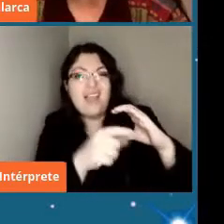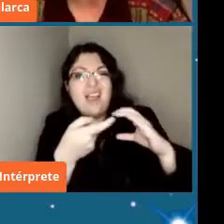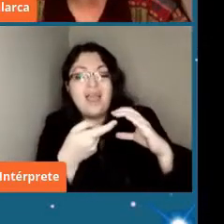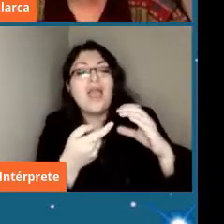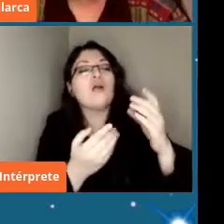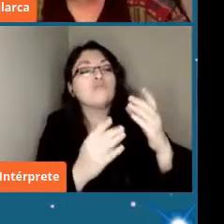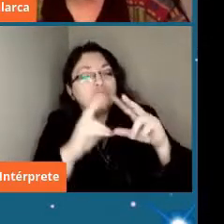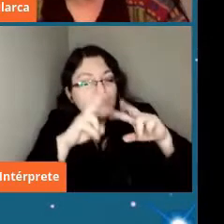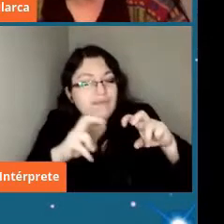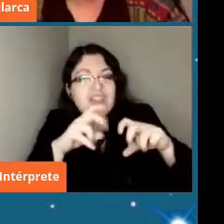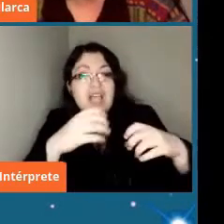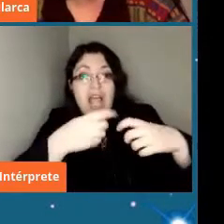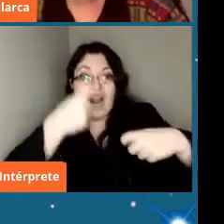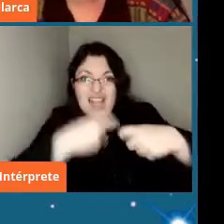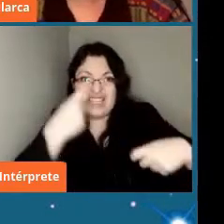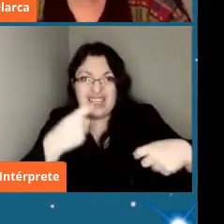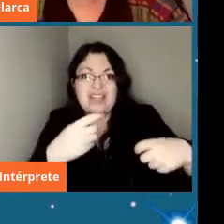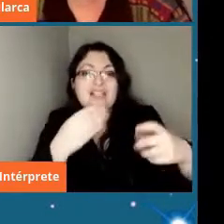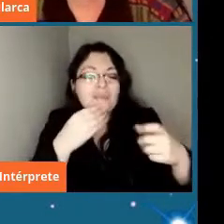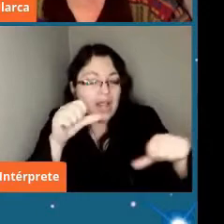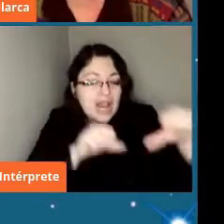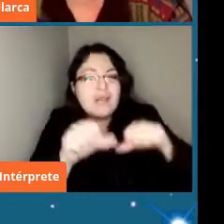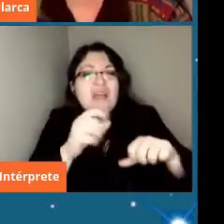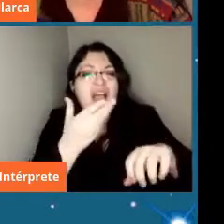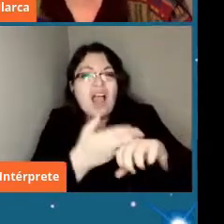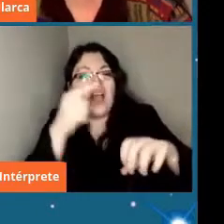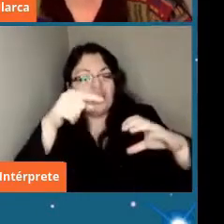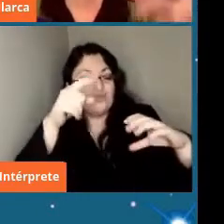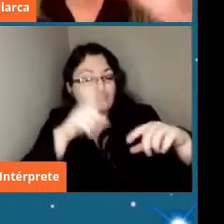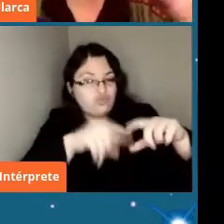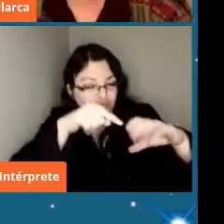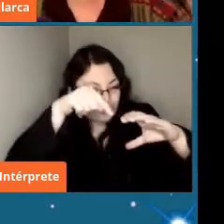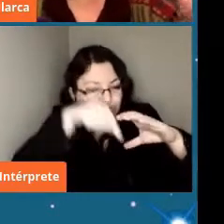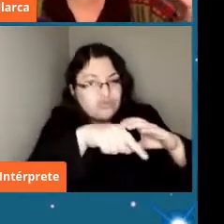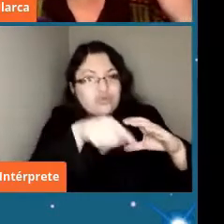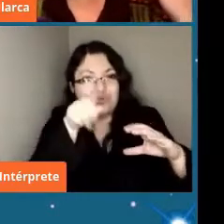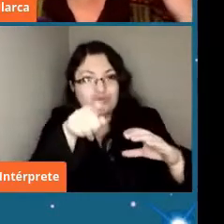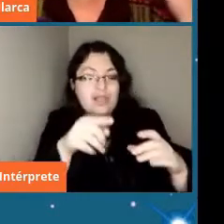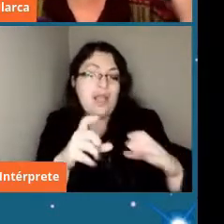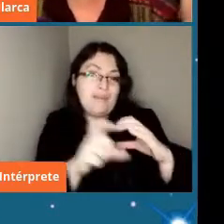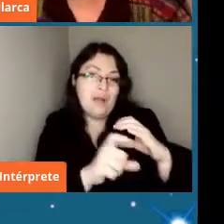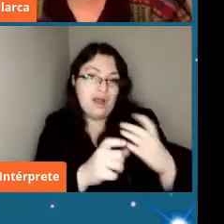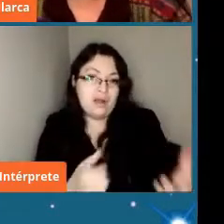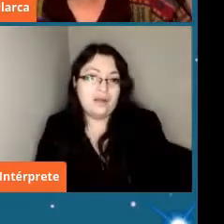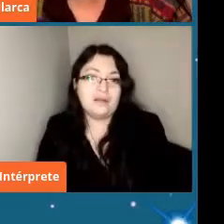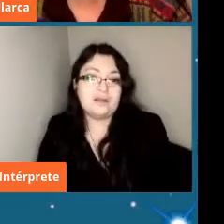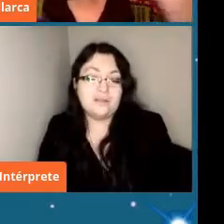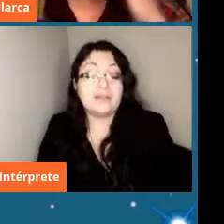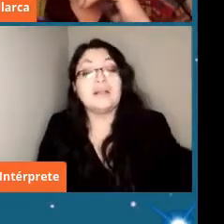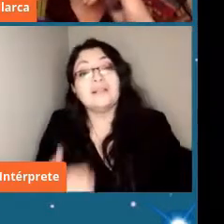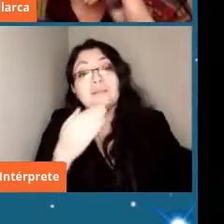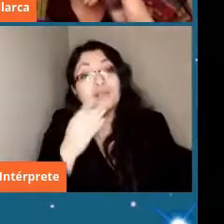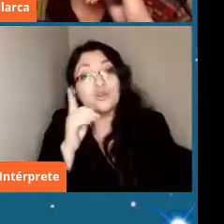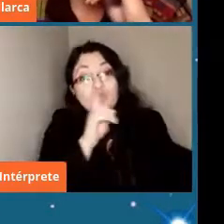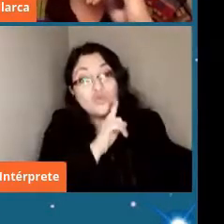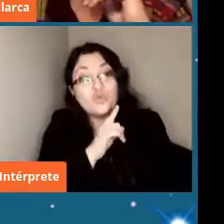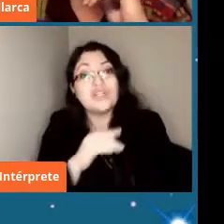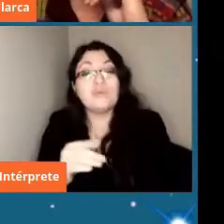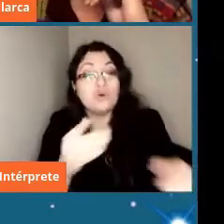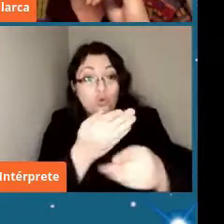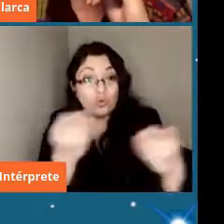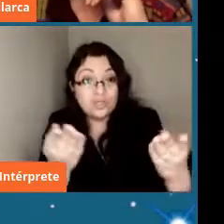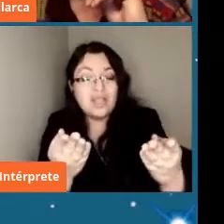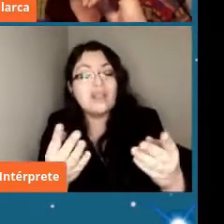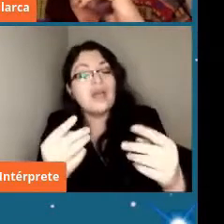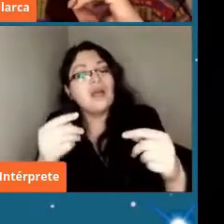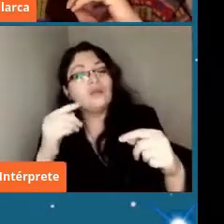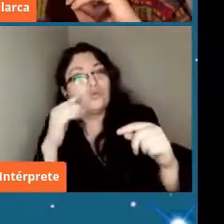rocas y de la química de sus rocas por último lo que también estuvieron viendo hoy